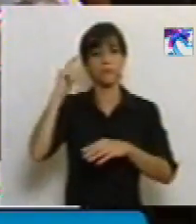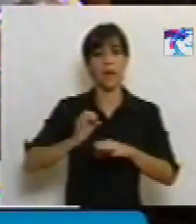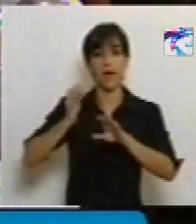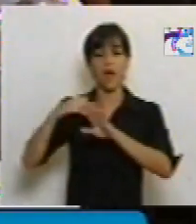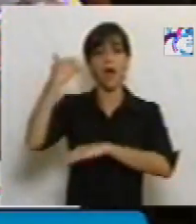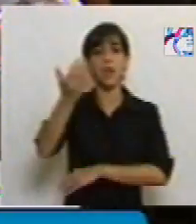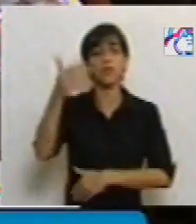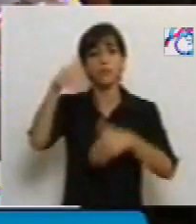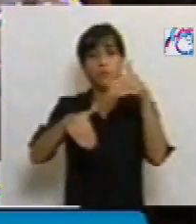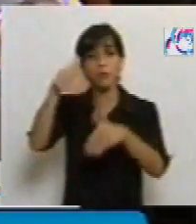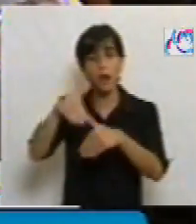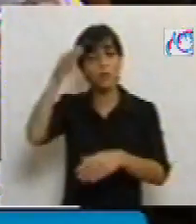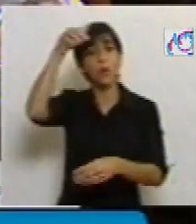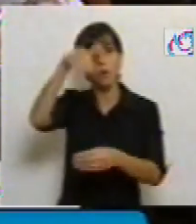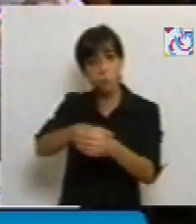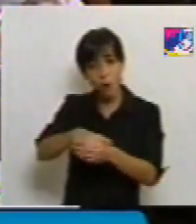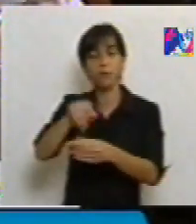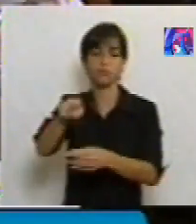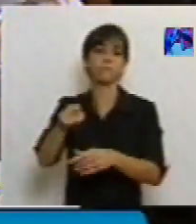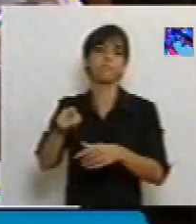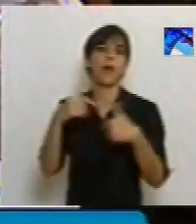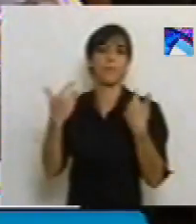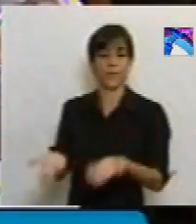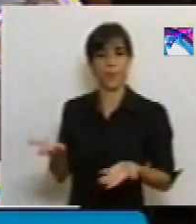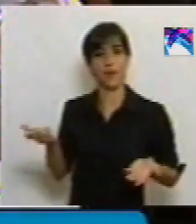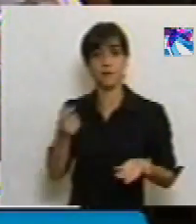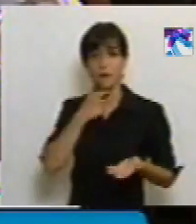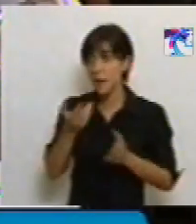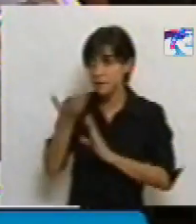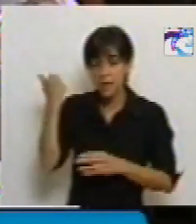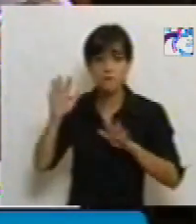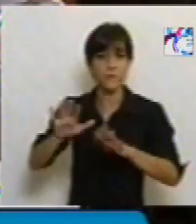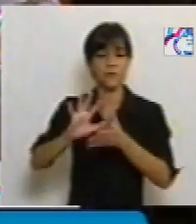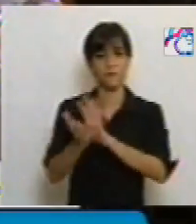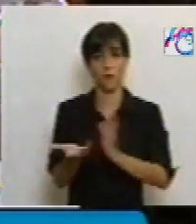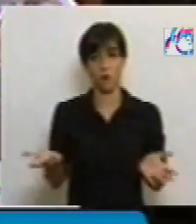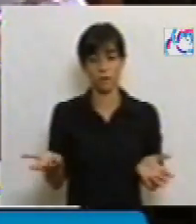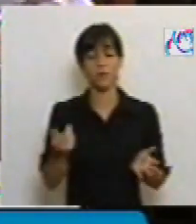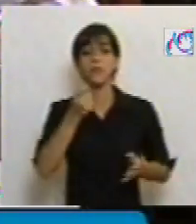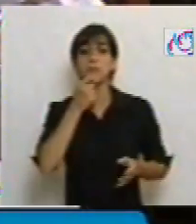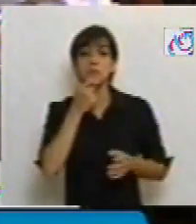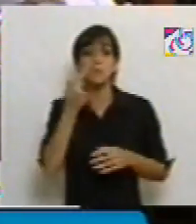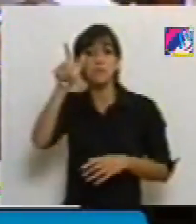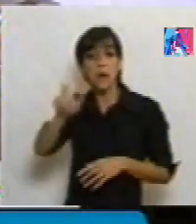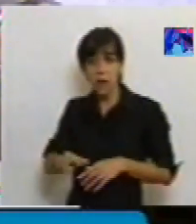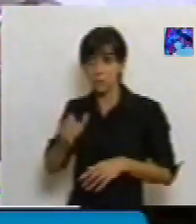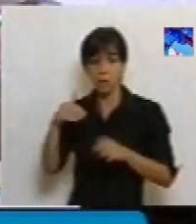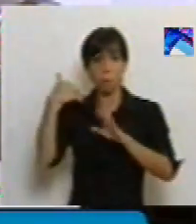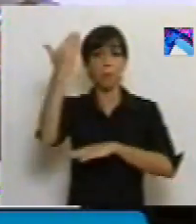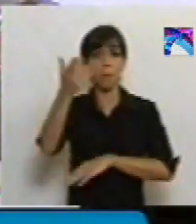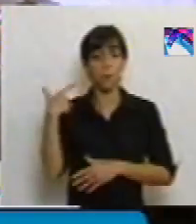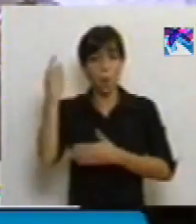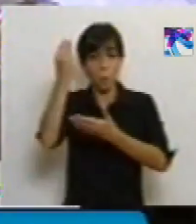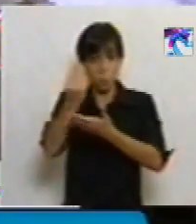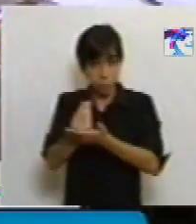si efectivamente esta presunta candidata es candidata? Seremos felices todos, nosotros porque la